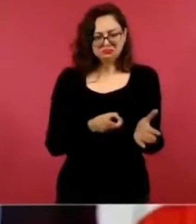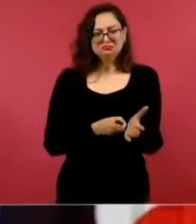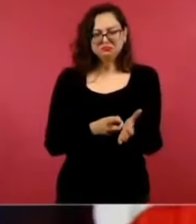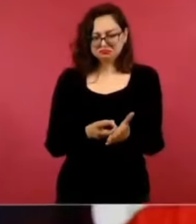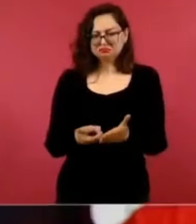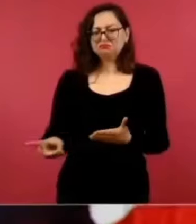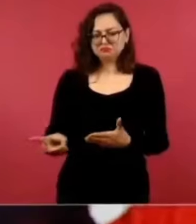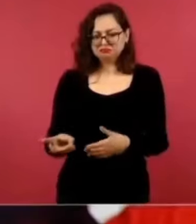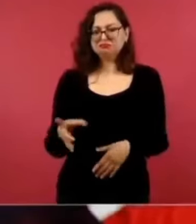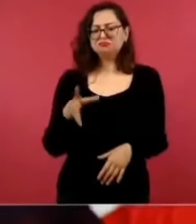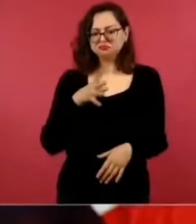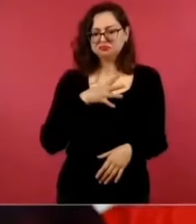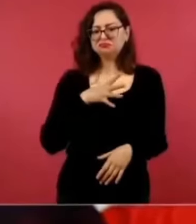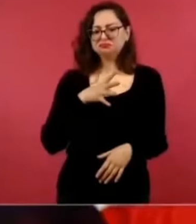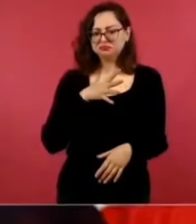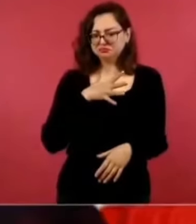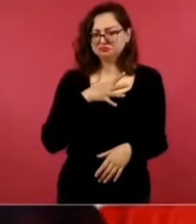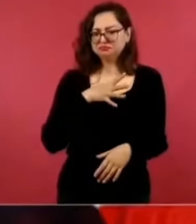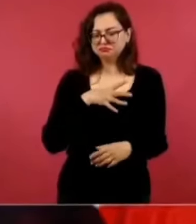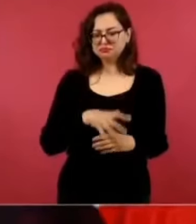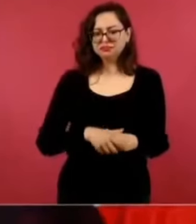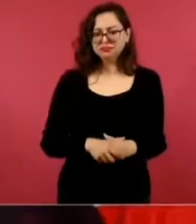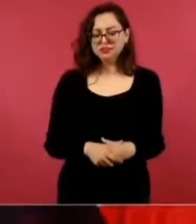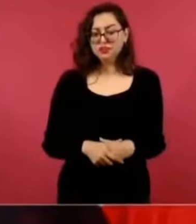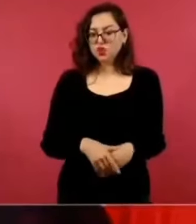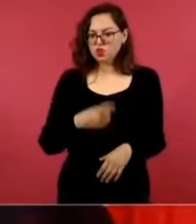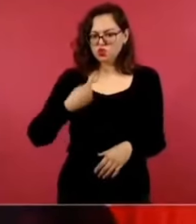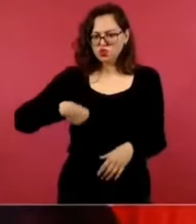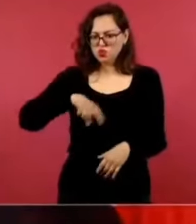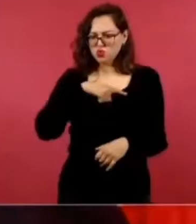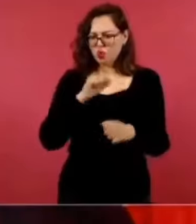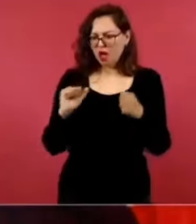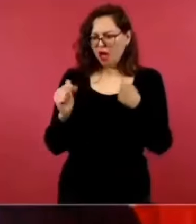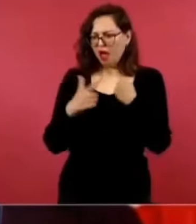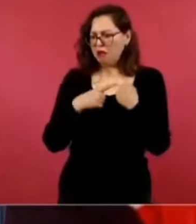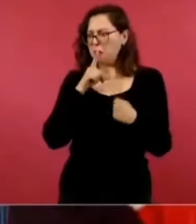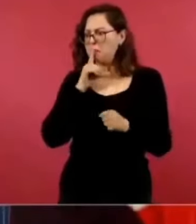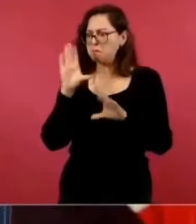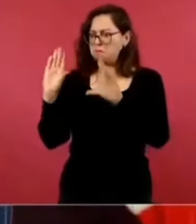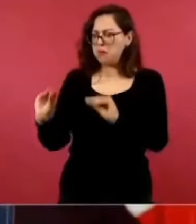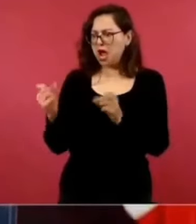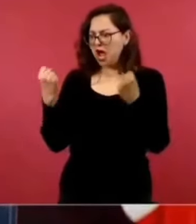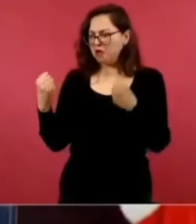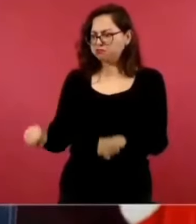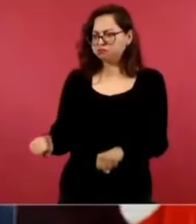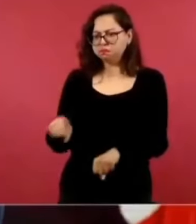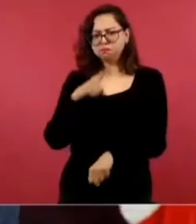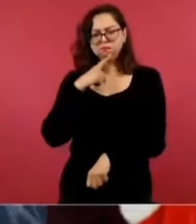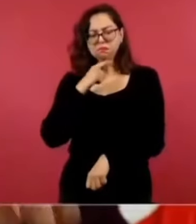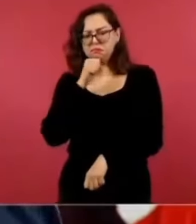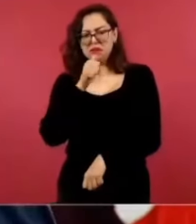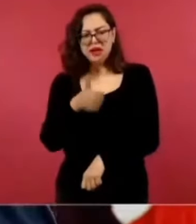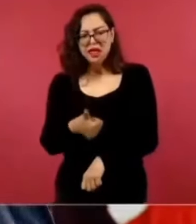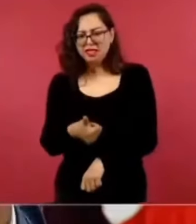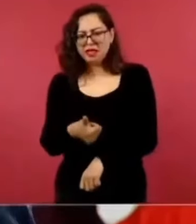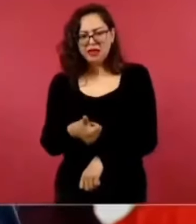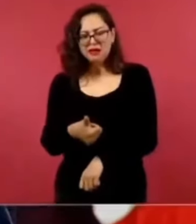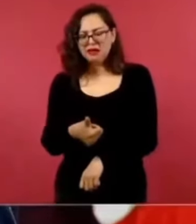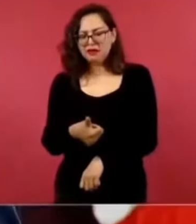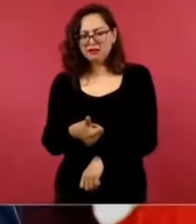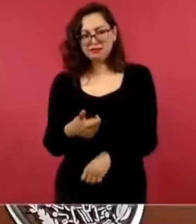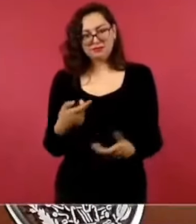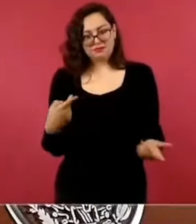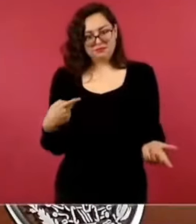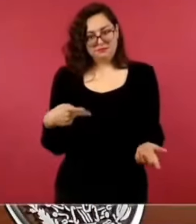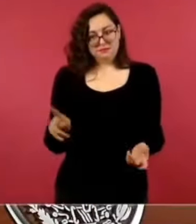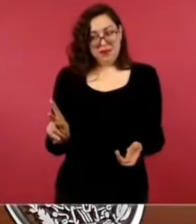Nosotros no somos autoritarios, nada más que ya